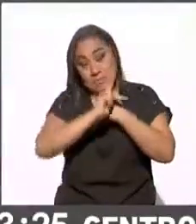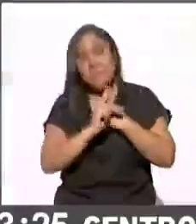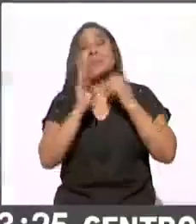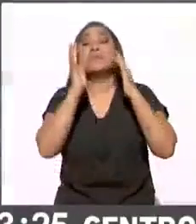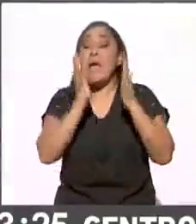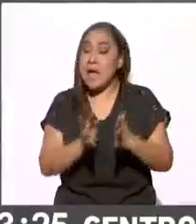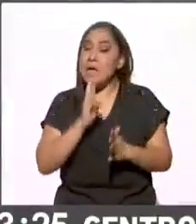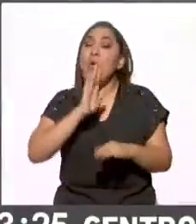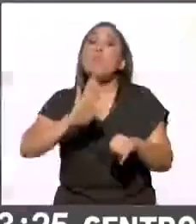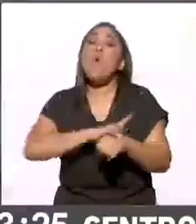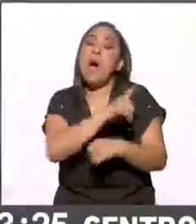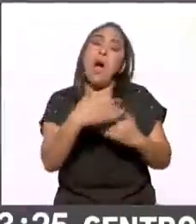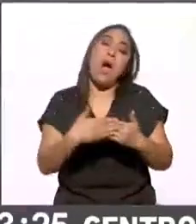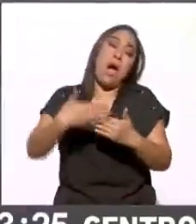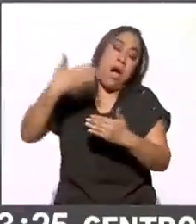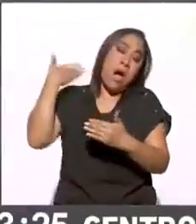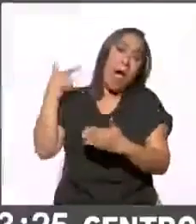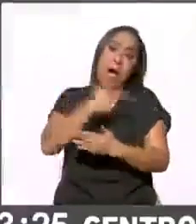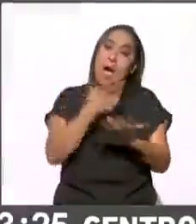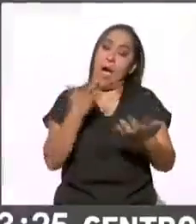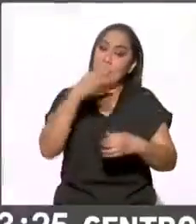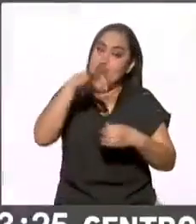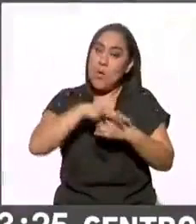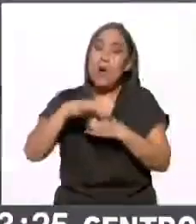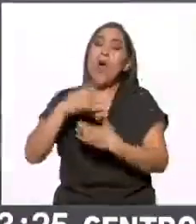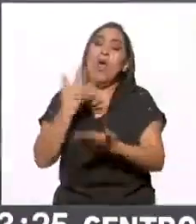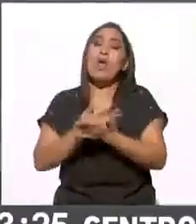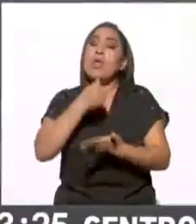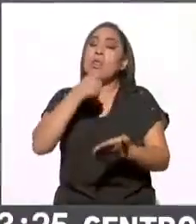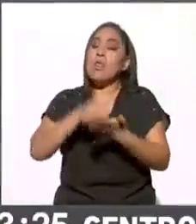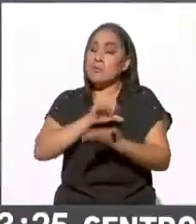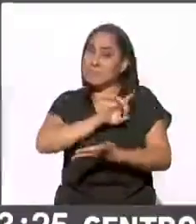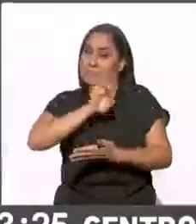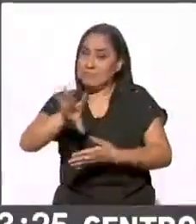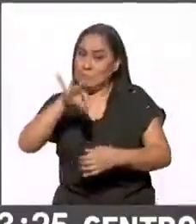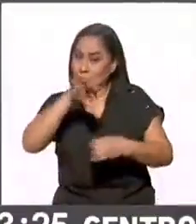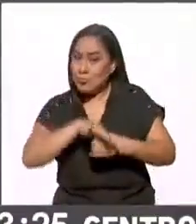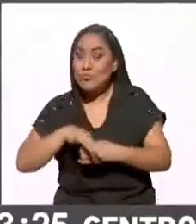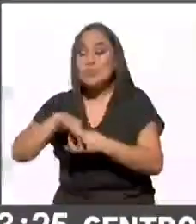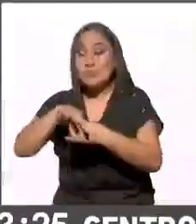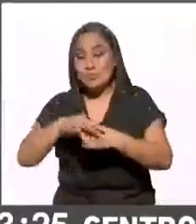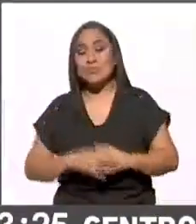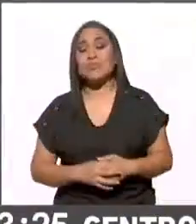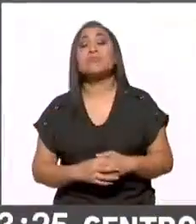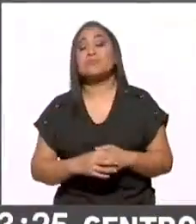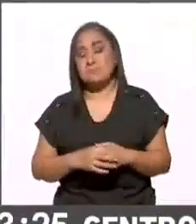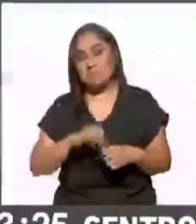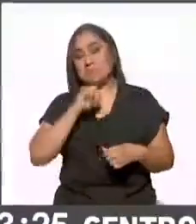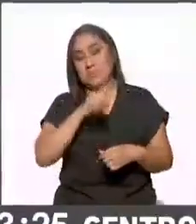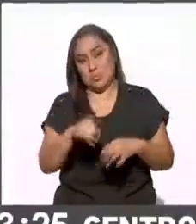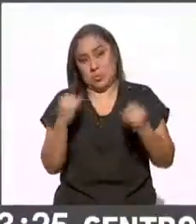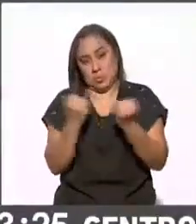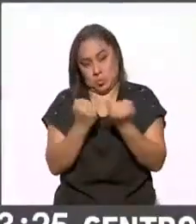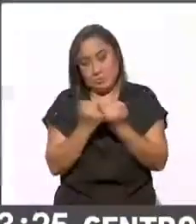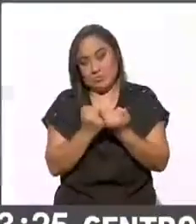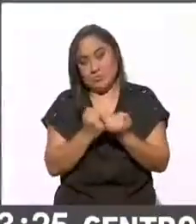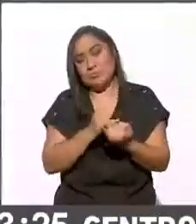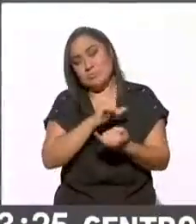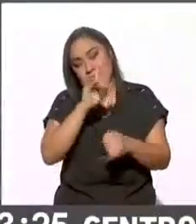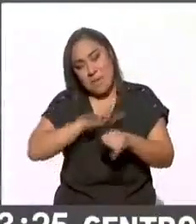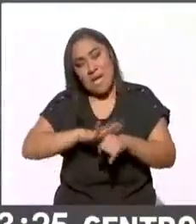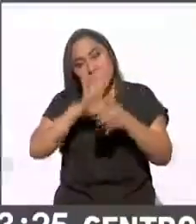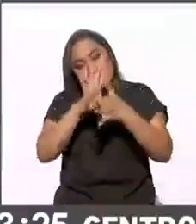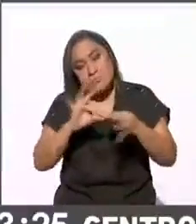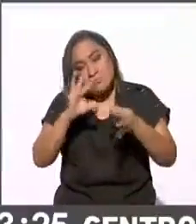que días antes se emite el voto postal. Y bueno, vamos a tener también todos los detalles sobre ese tema con